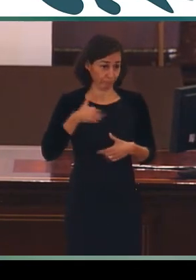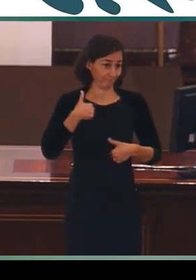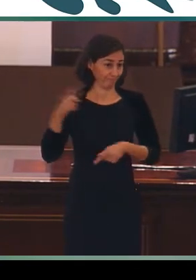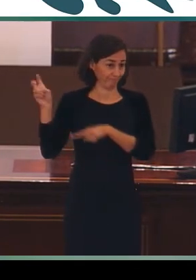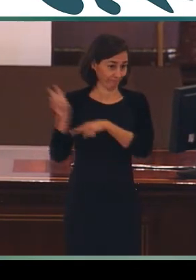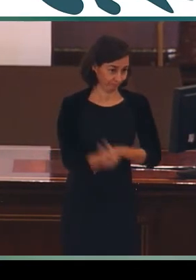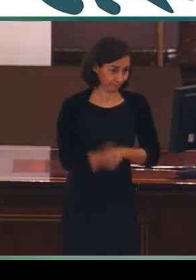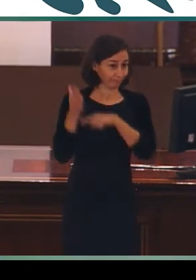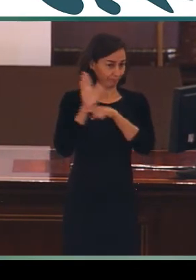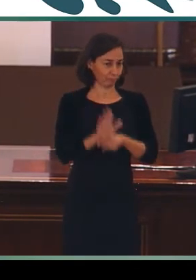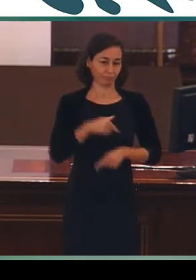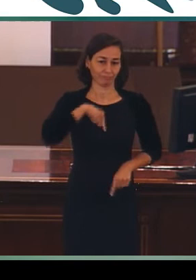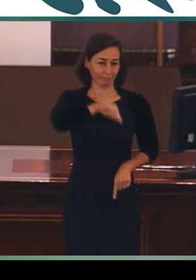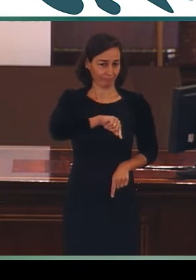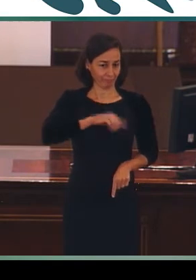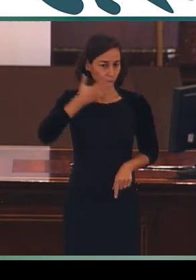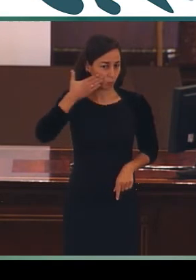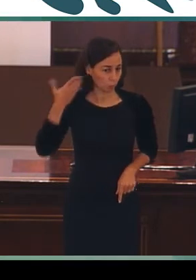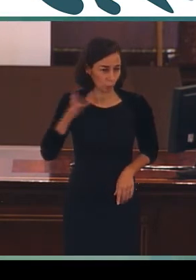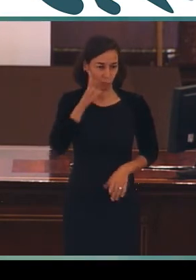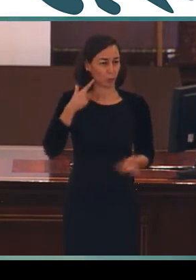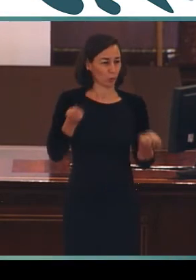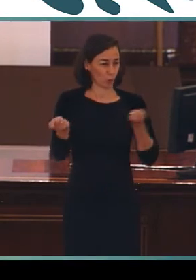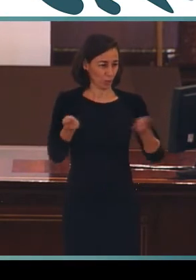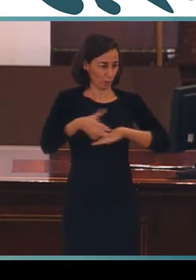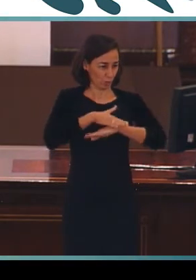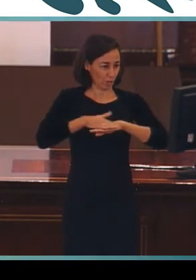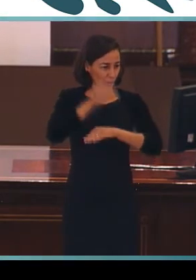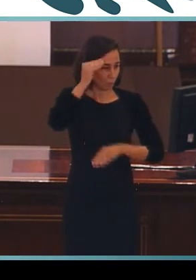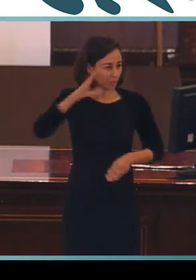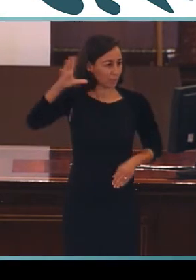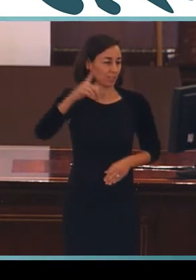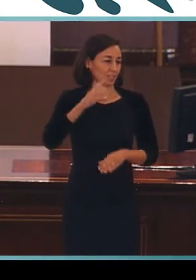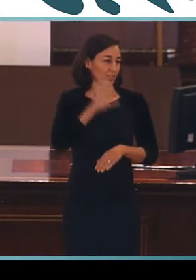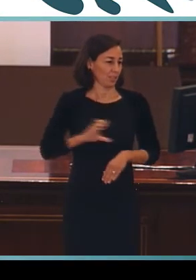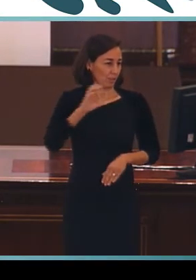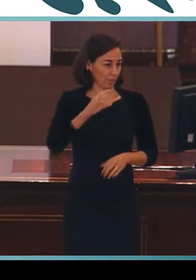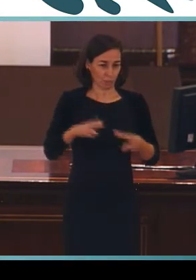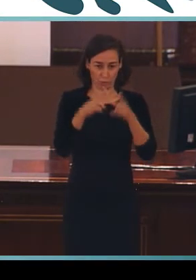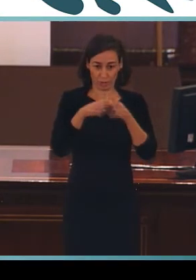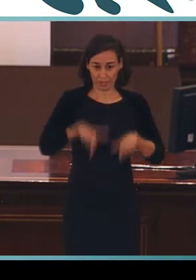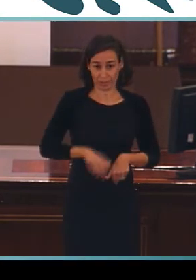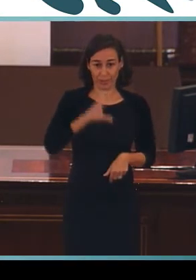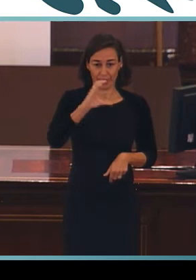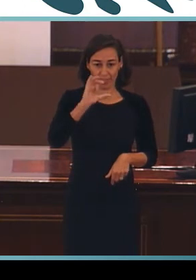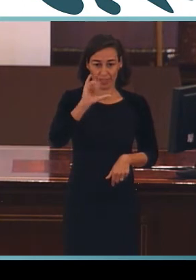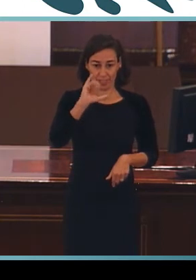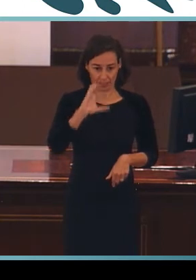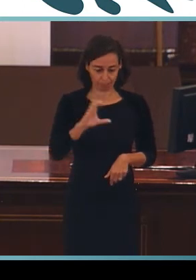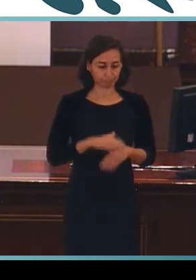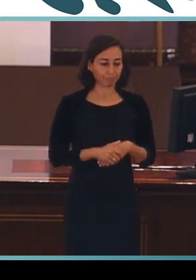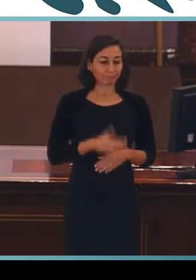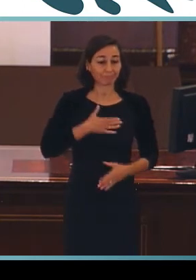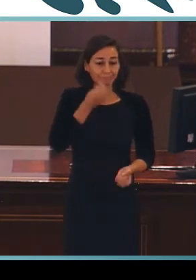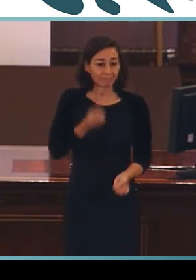lo cual me honra como coordinador del Área de Humanidades y Ciencias Sociales del CSIC. Quisiera expresar,